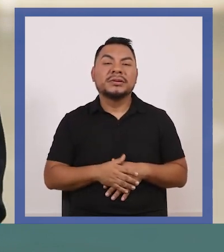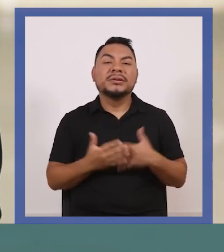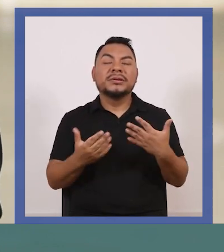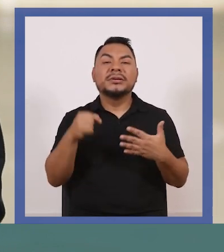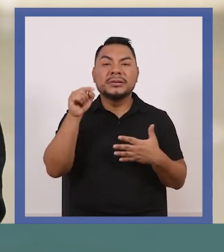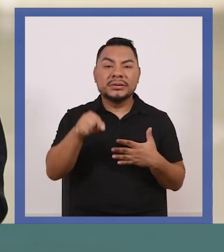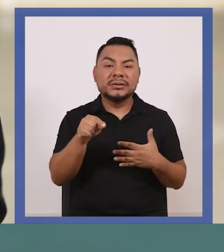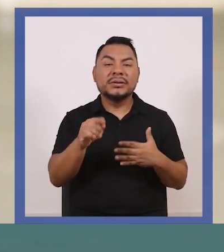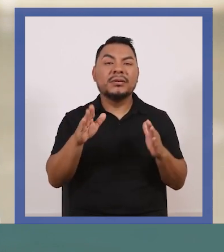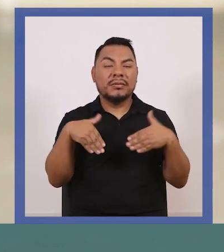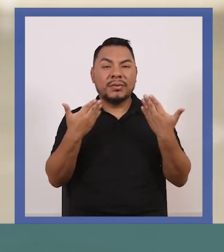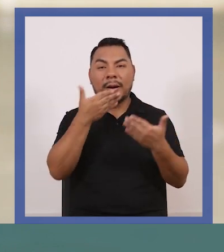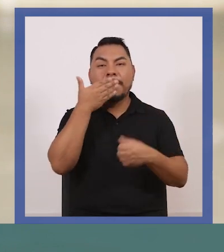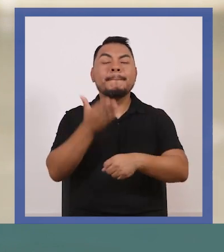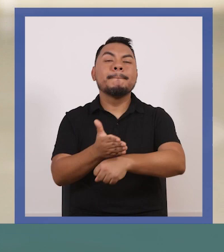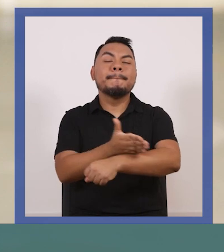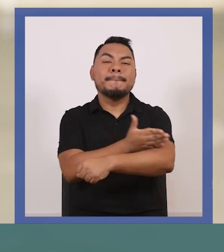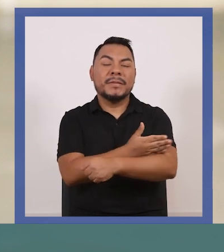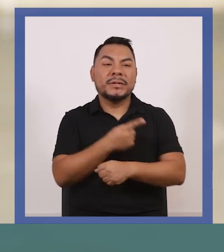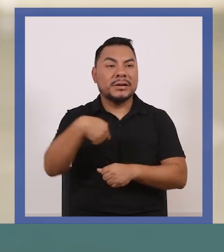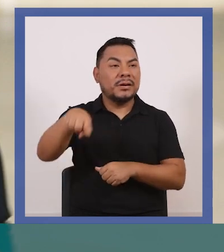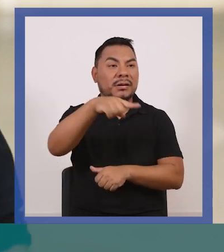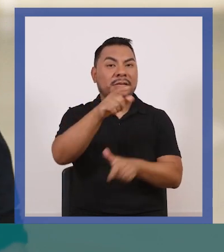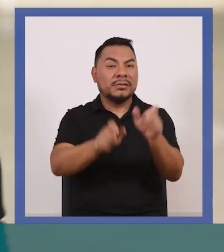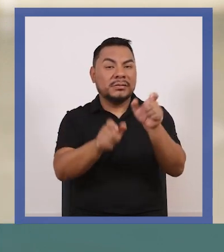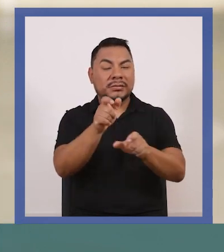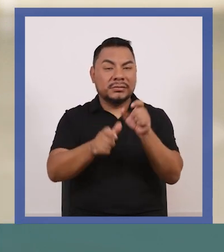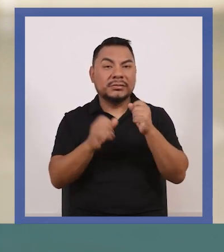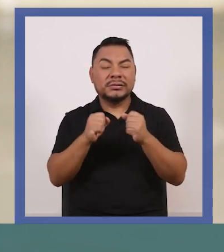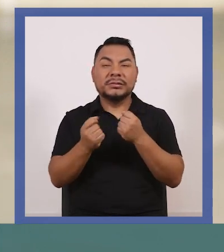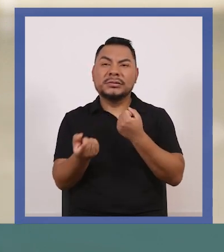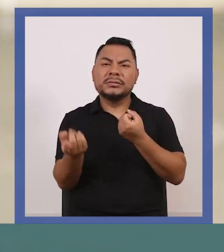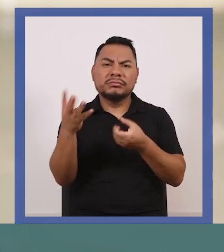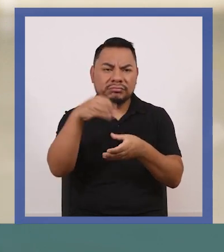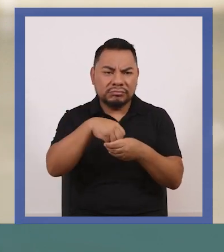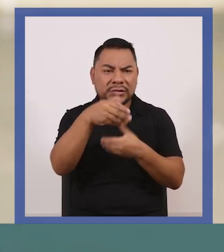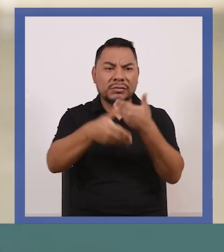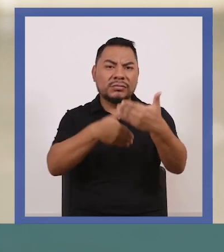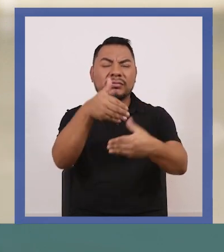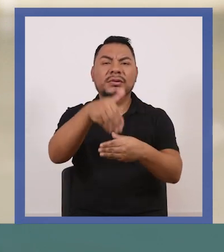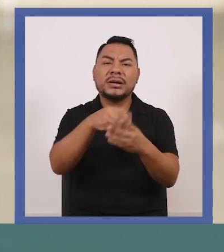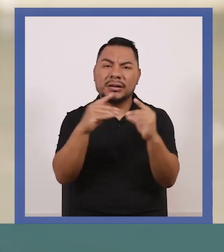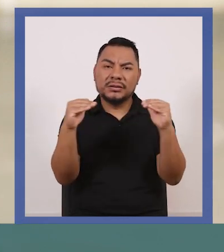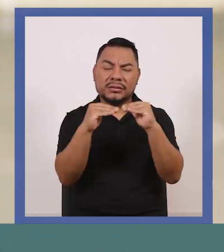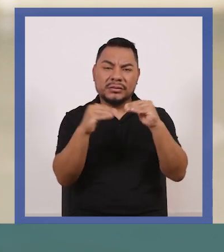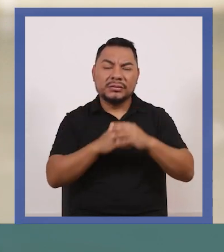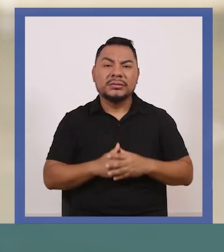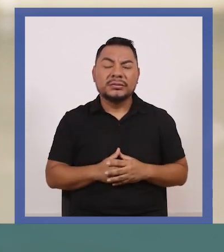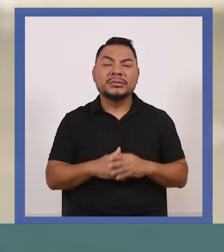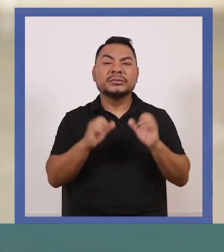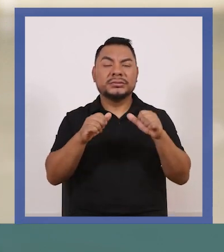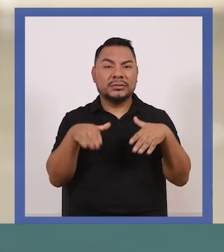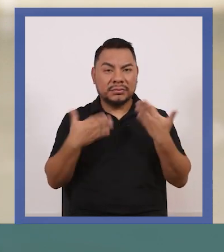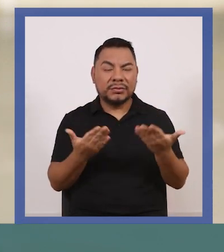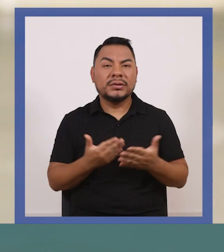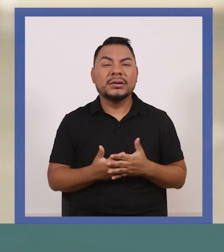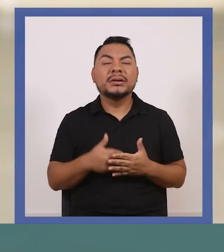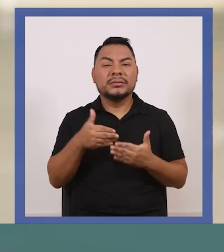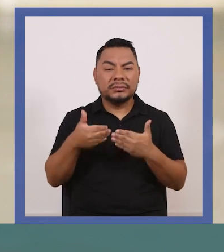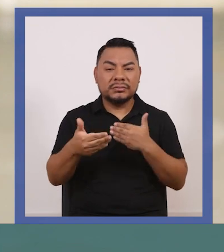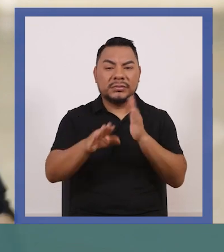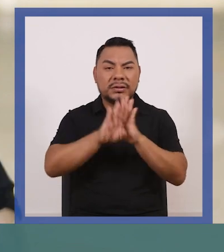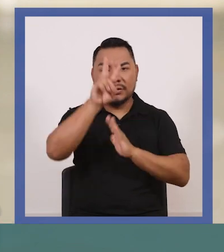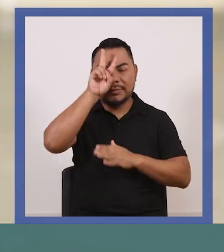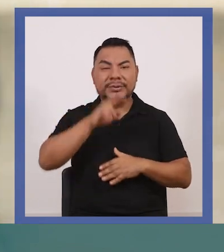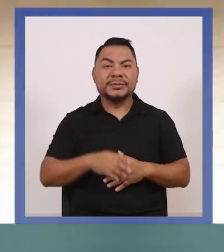que podamos mejorar, que los ciudadanos se involucren más en este proceso democrático y podamos